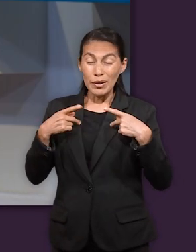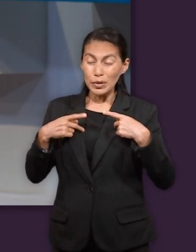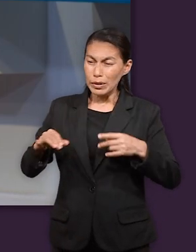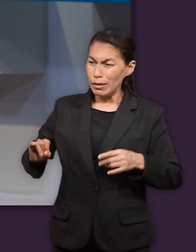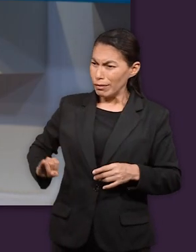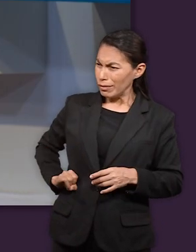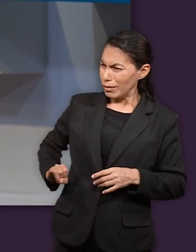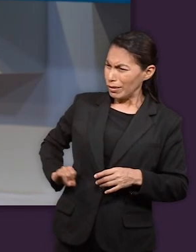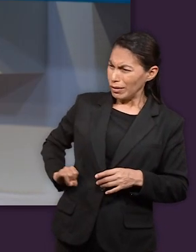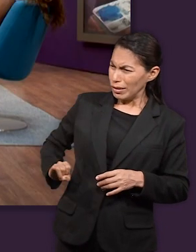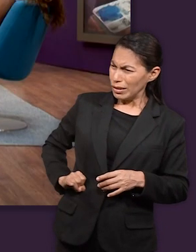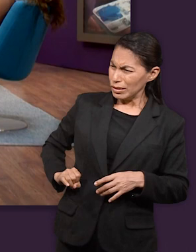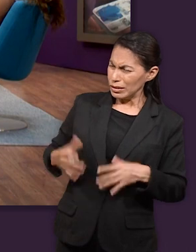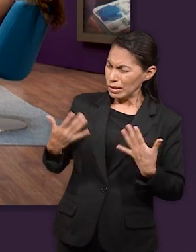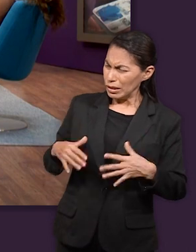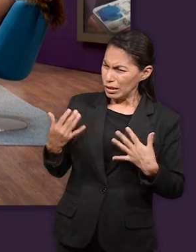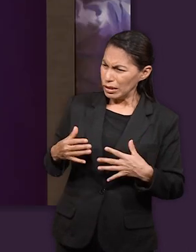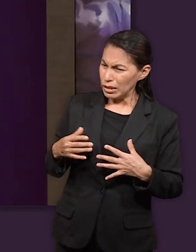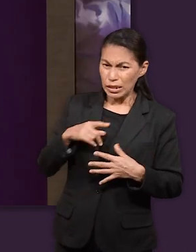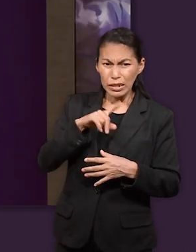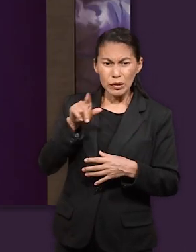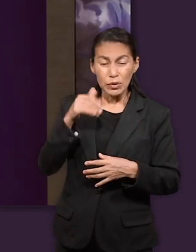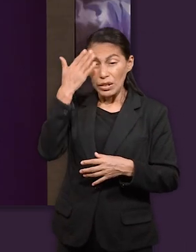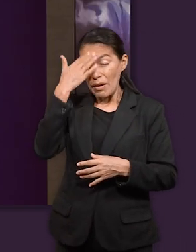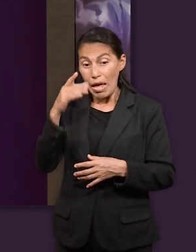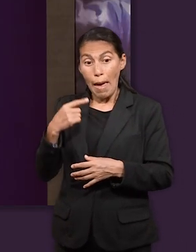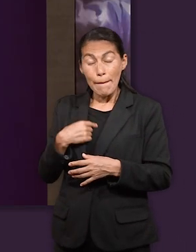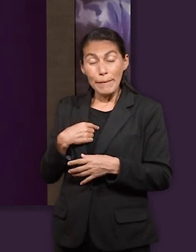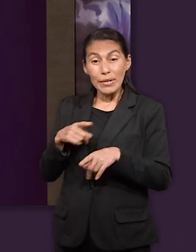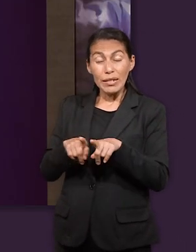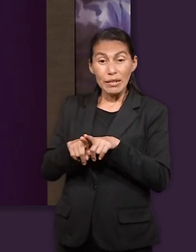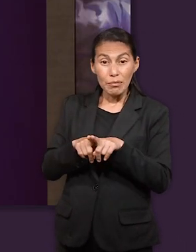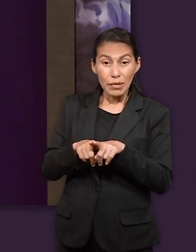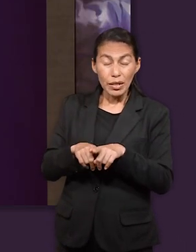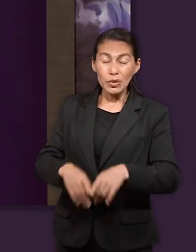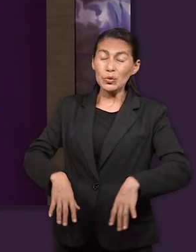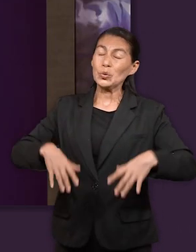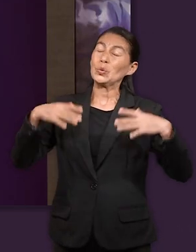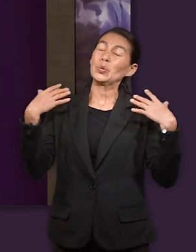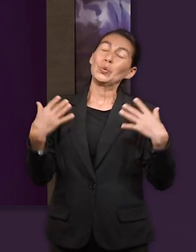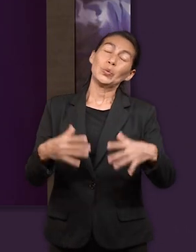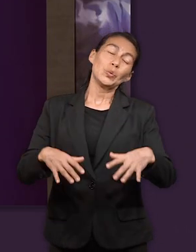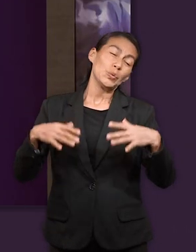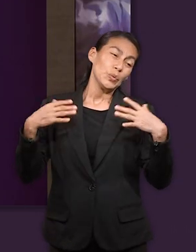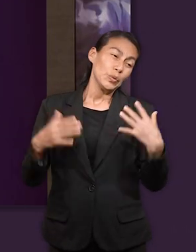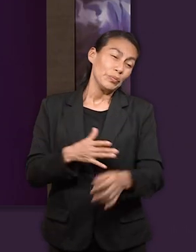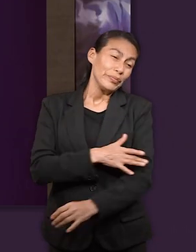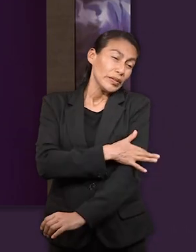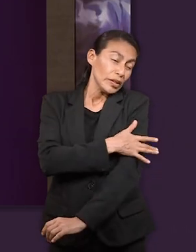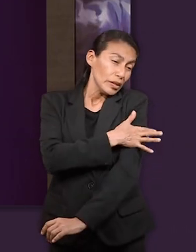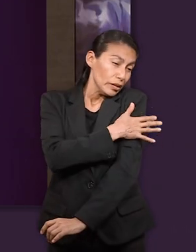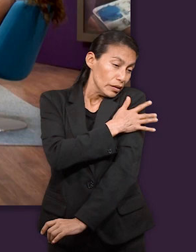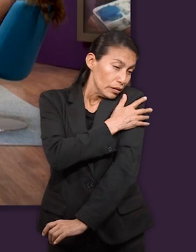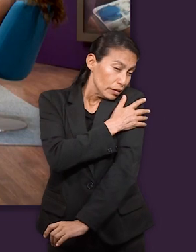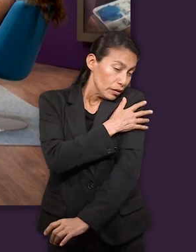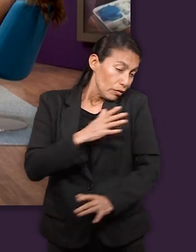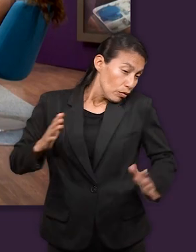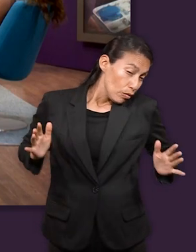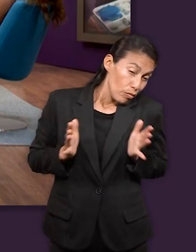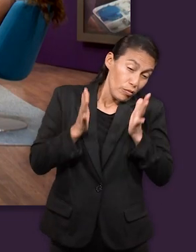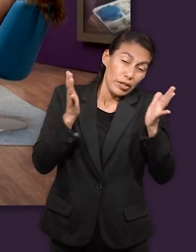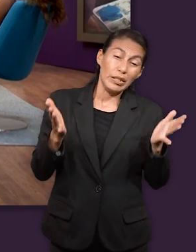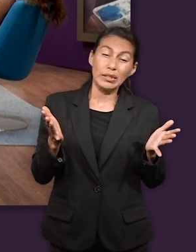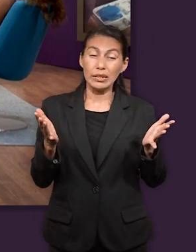por qué y después enterarte que es tu hermano sin duda alguna es un encuentro con sentimientos